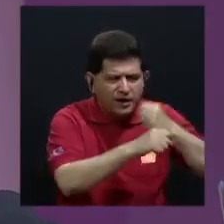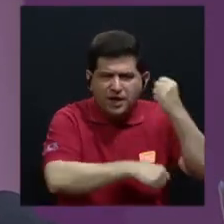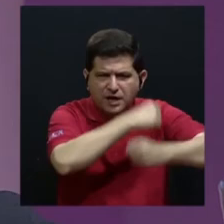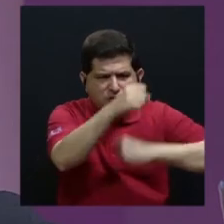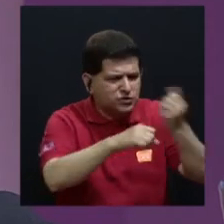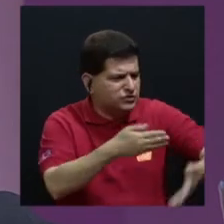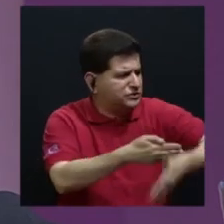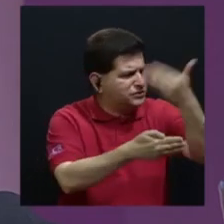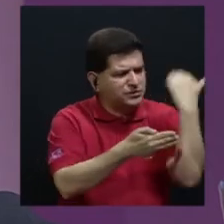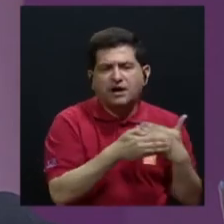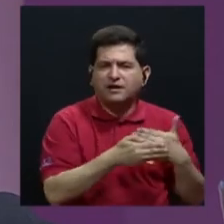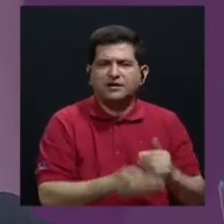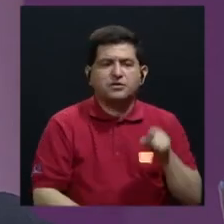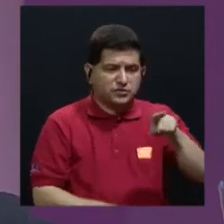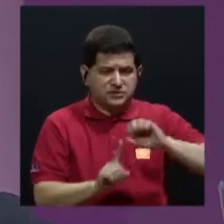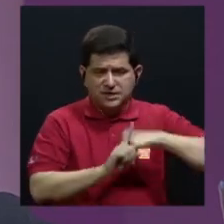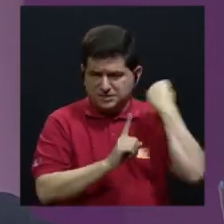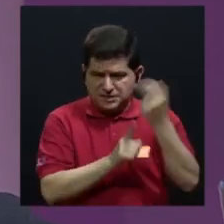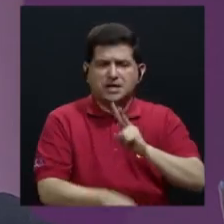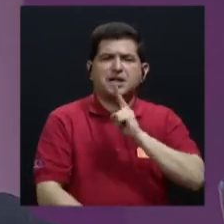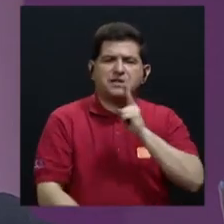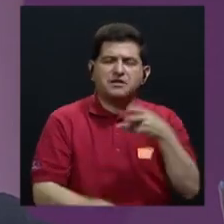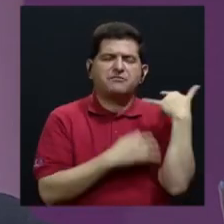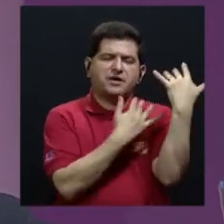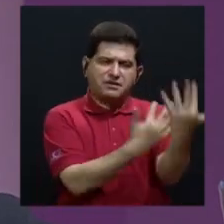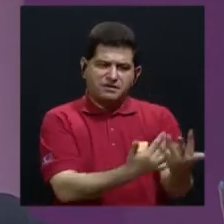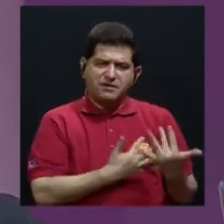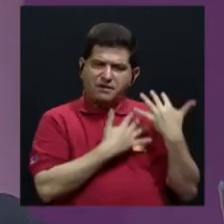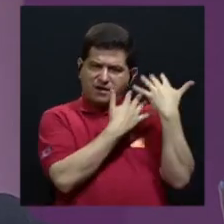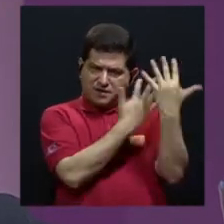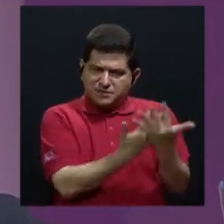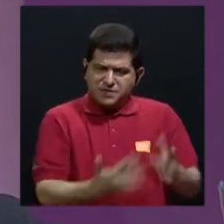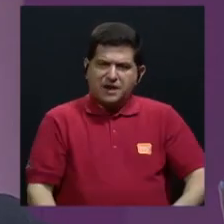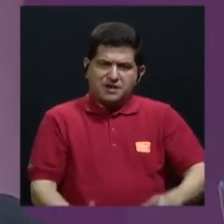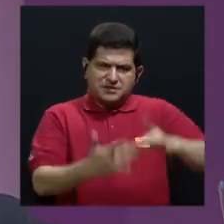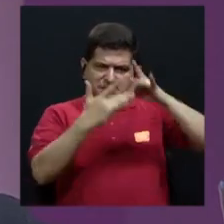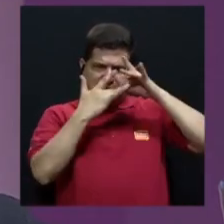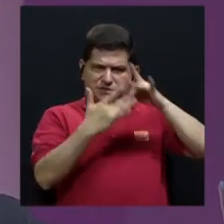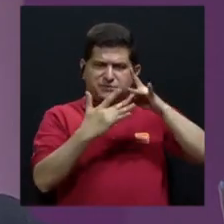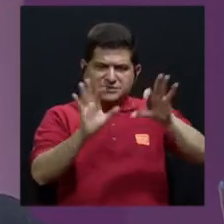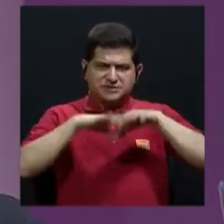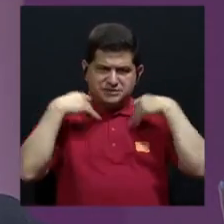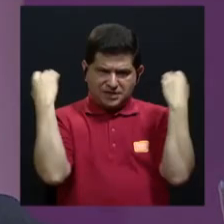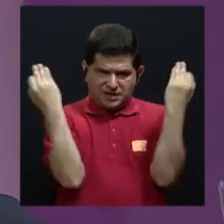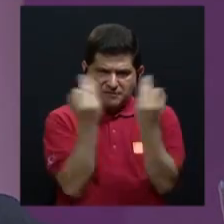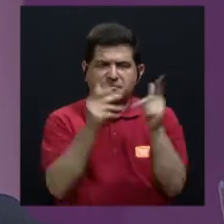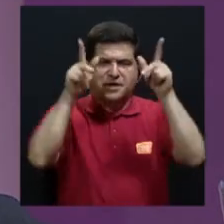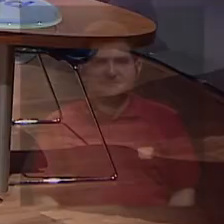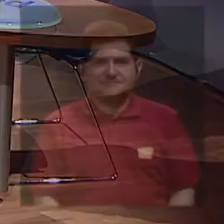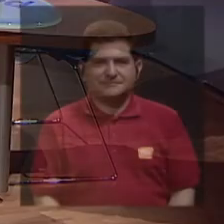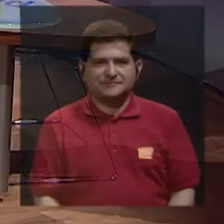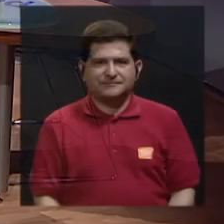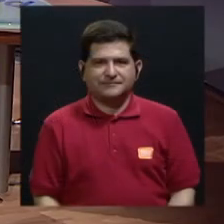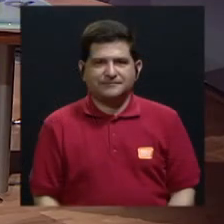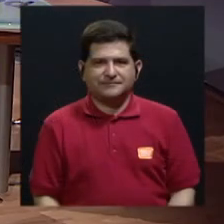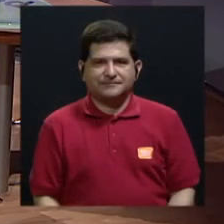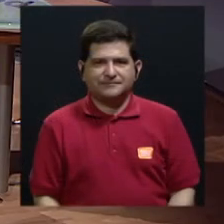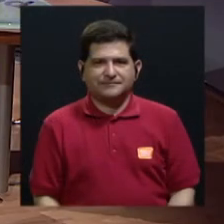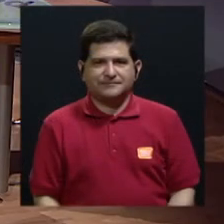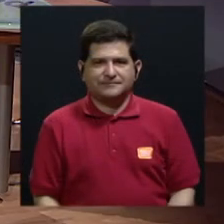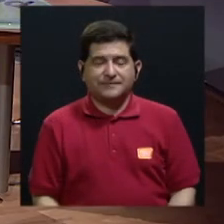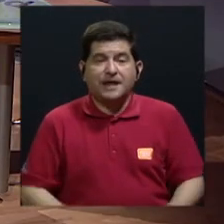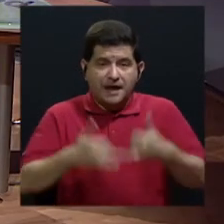En décadas. Eso es verdaderamente una esperanza, especialmente para las familias de los desaparecidos. Ahora,